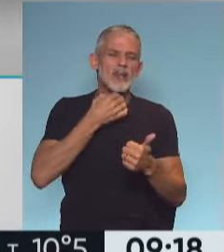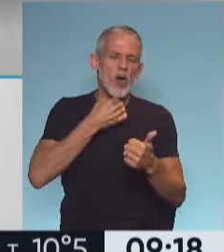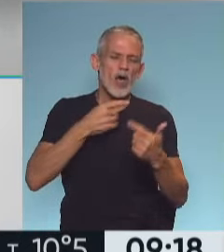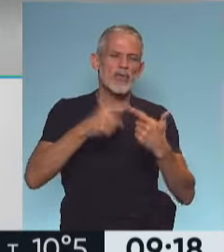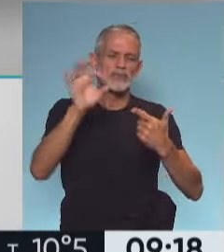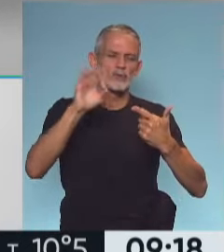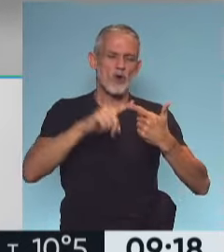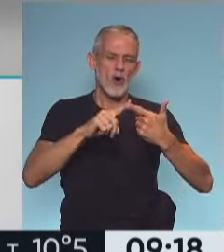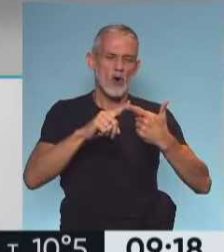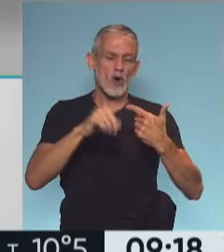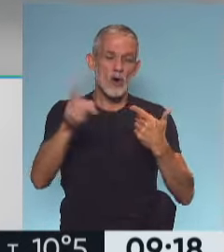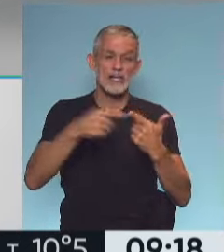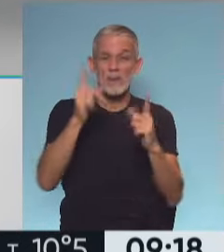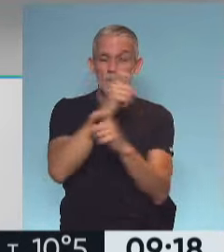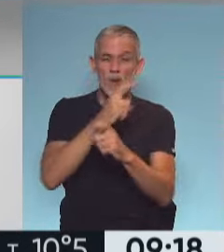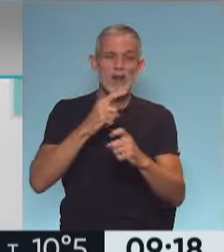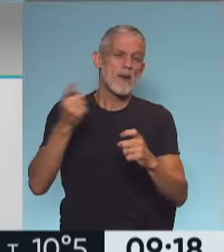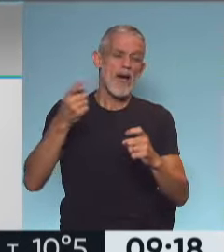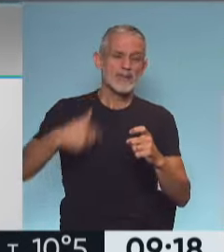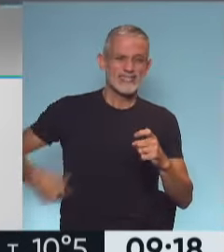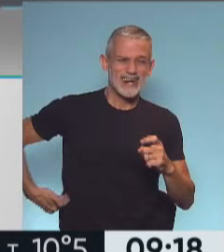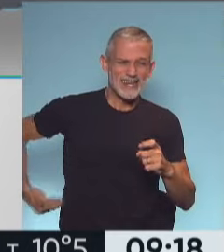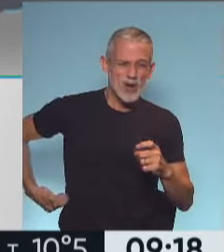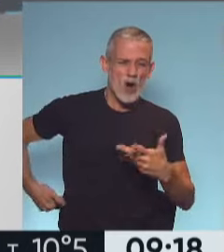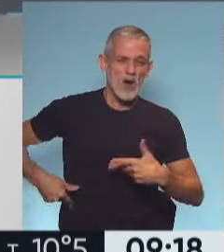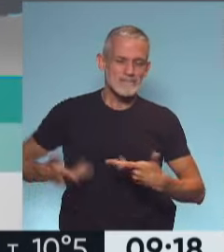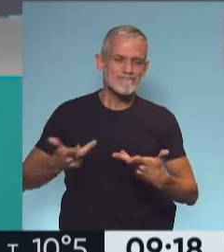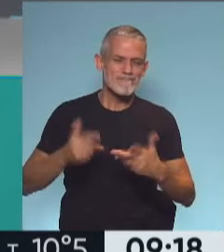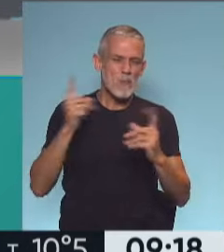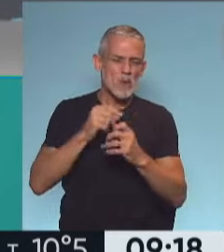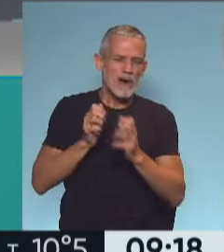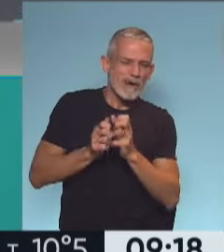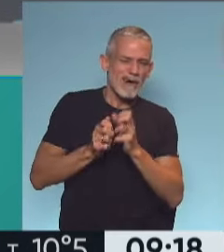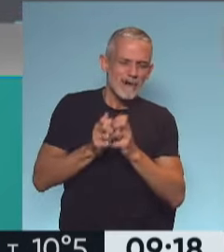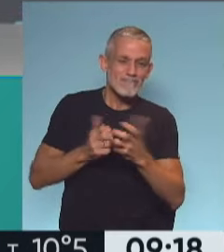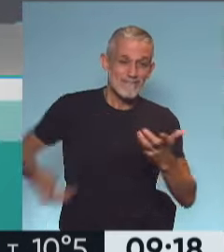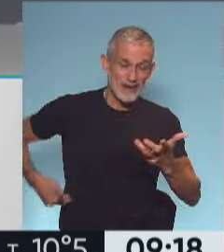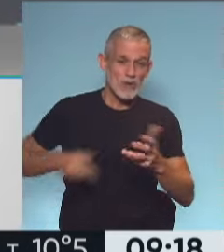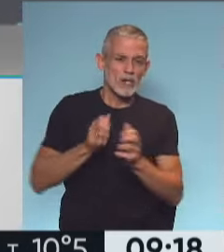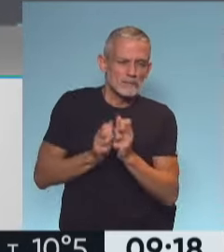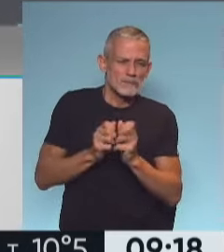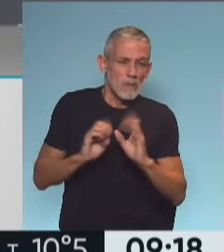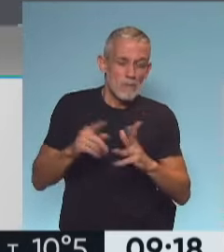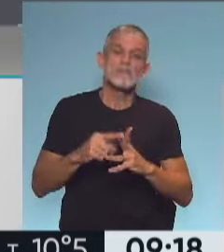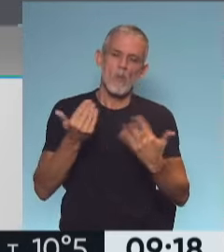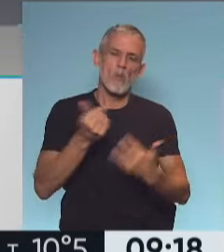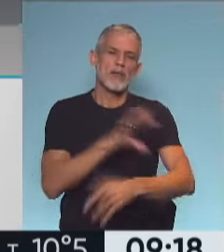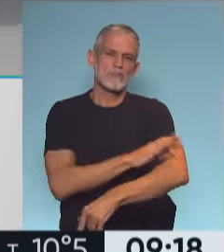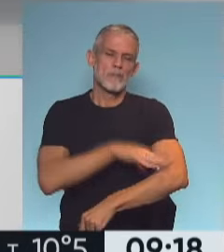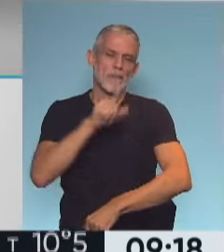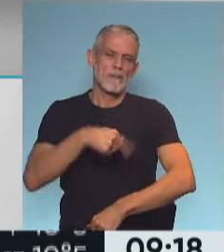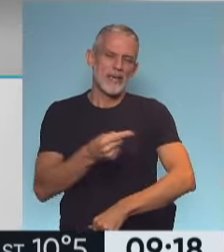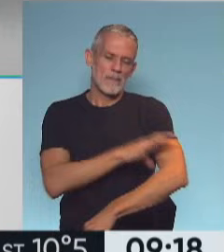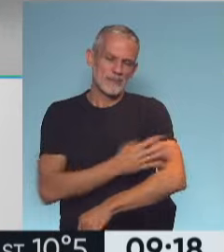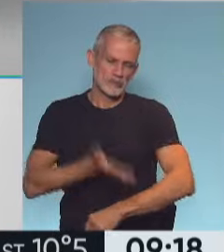de tipo suprarrenales, distintas causas que uno debe descartar, problemas renales también. Ahora, hay que